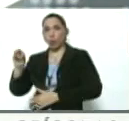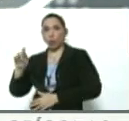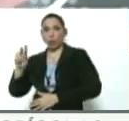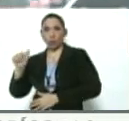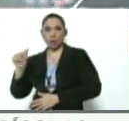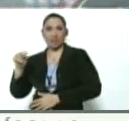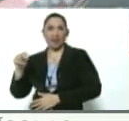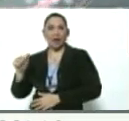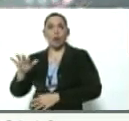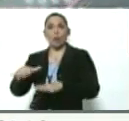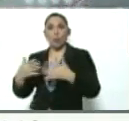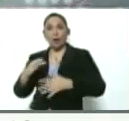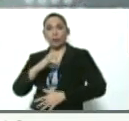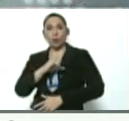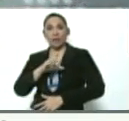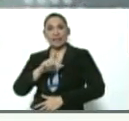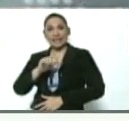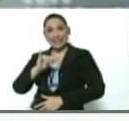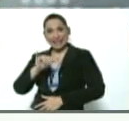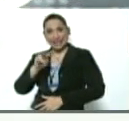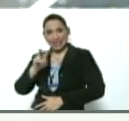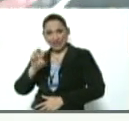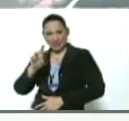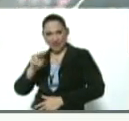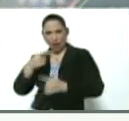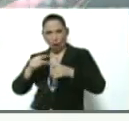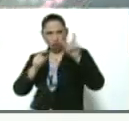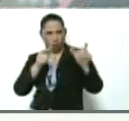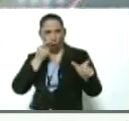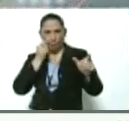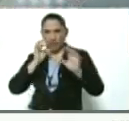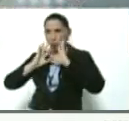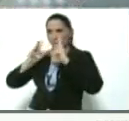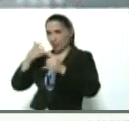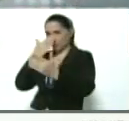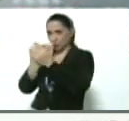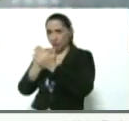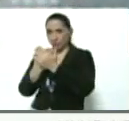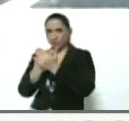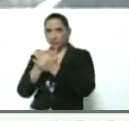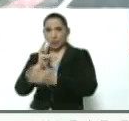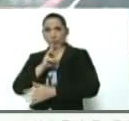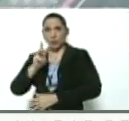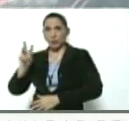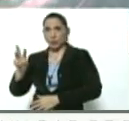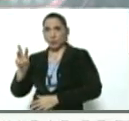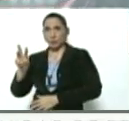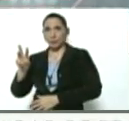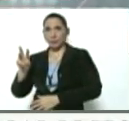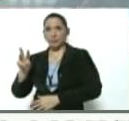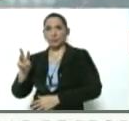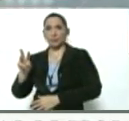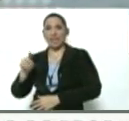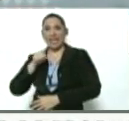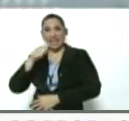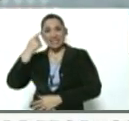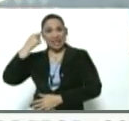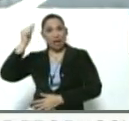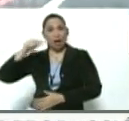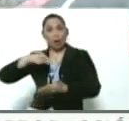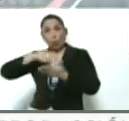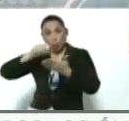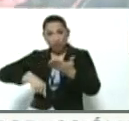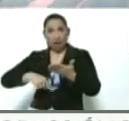cuando Clíber Alcalá Cordones confesó ante la W que esa figura, que ese contrato existía.